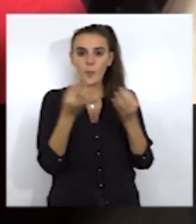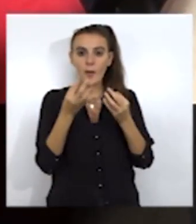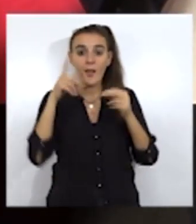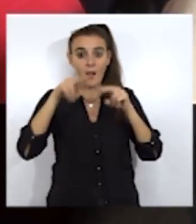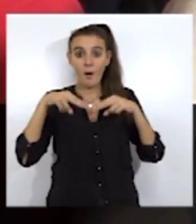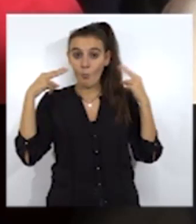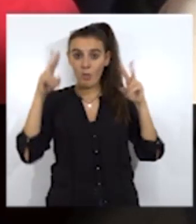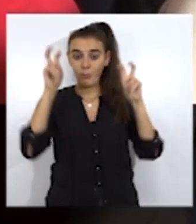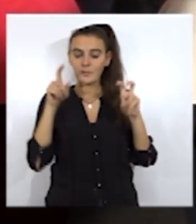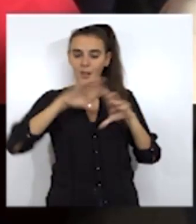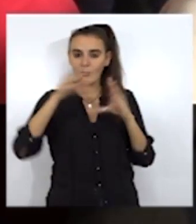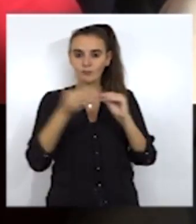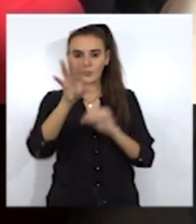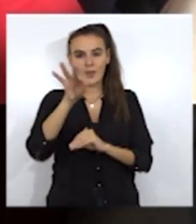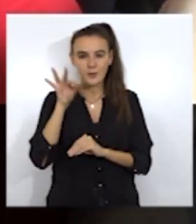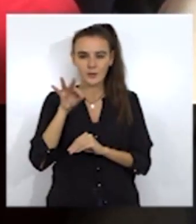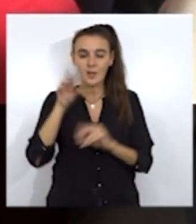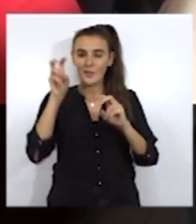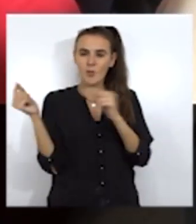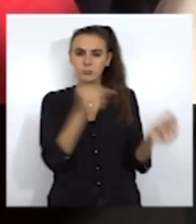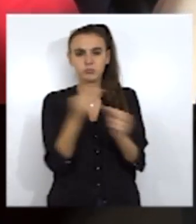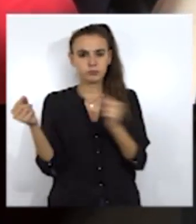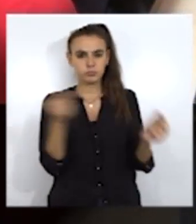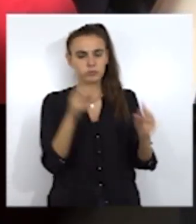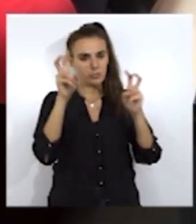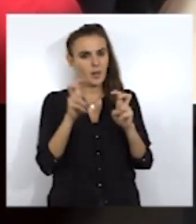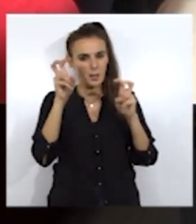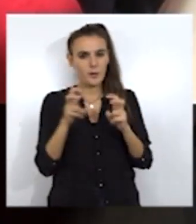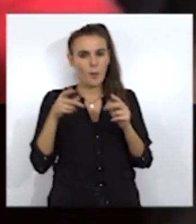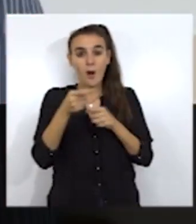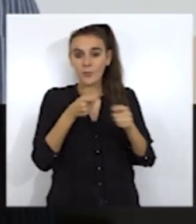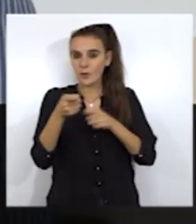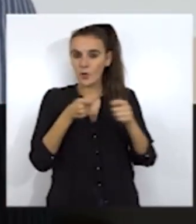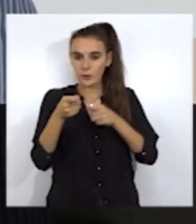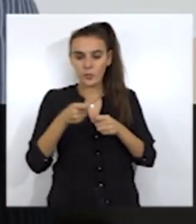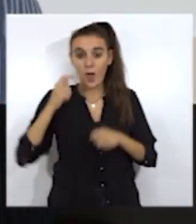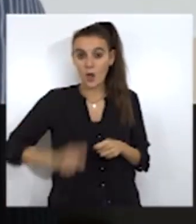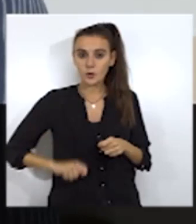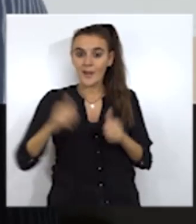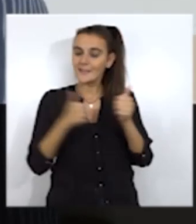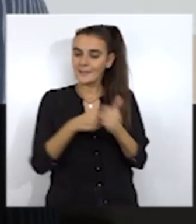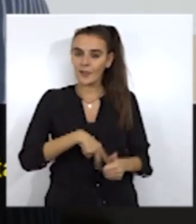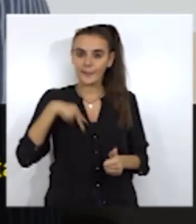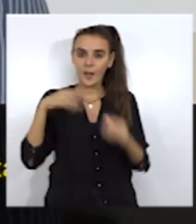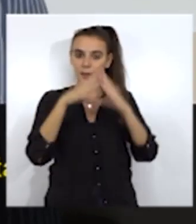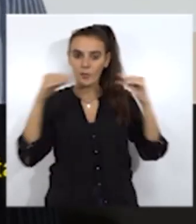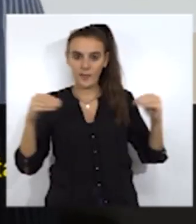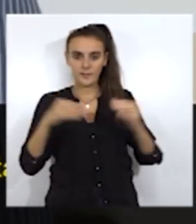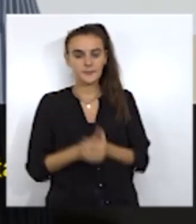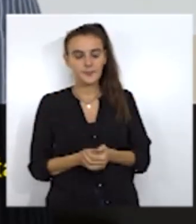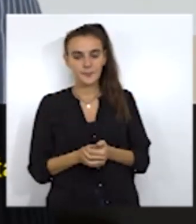decisión adoptada, tras el polémico debate suscitado sobre la regularización del suerdo del secretario general del organismo universitario.